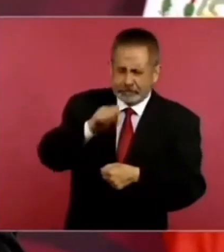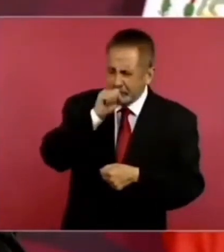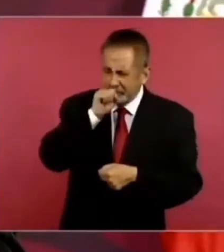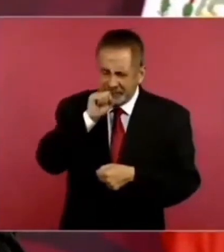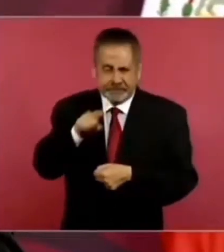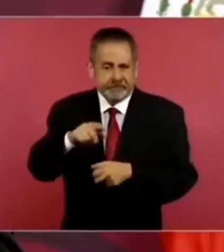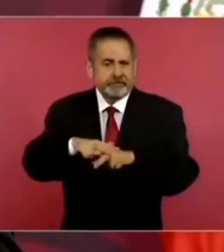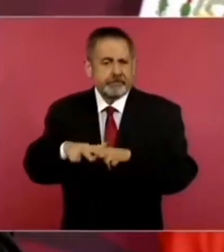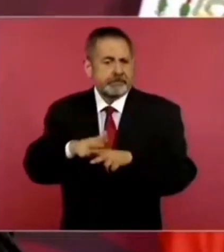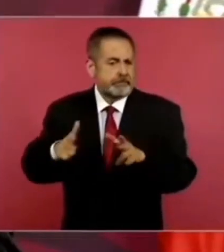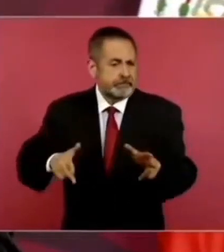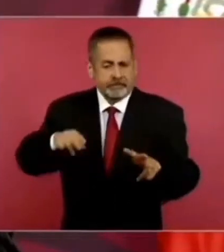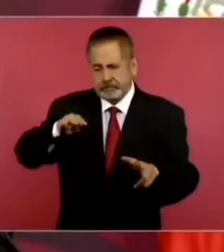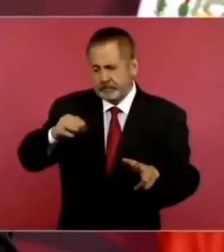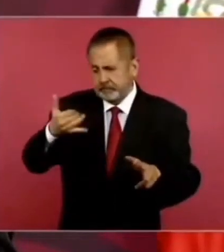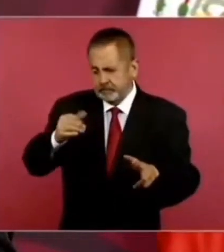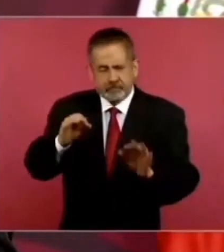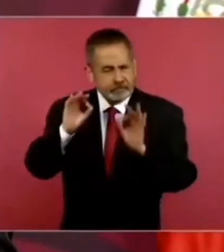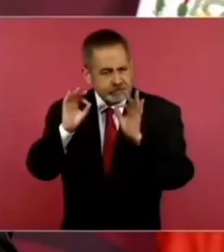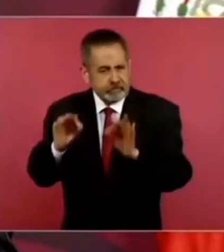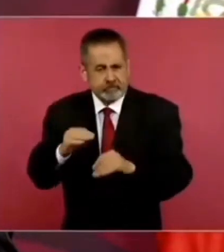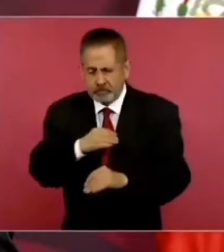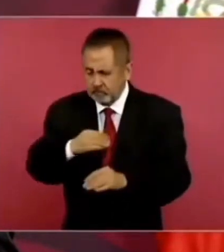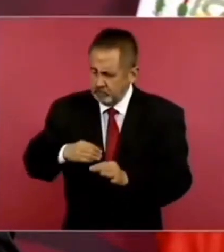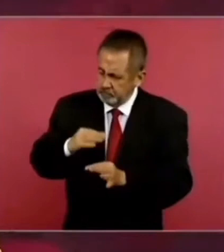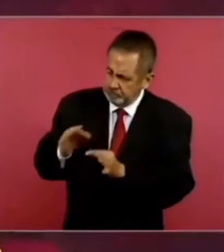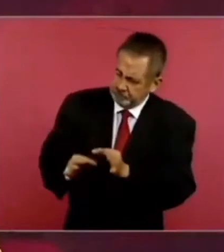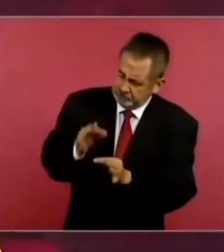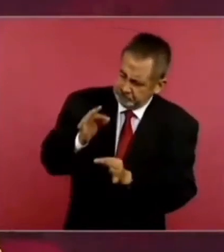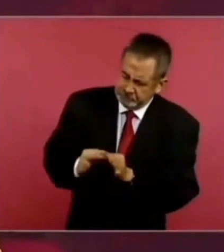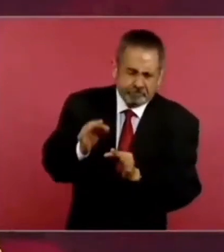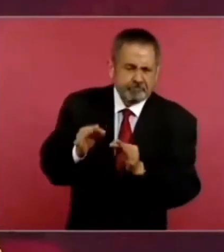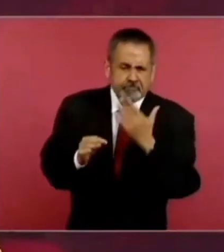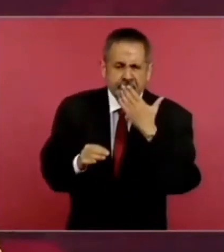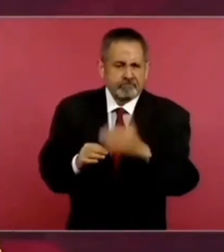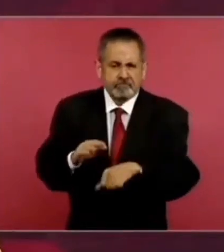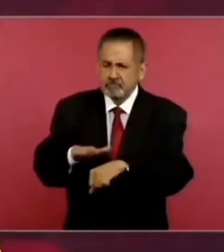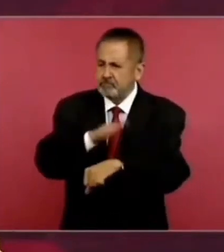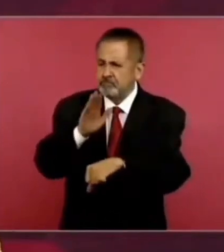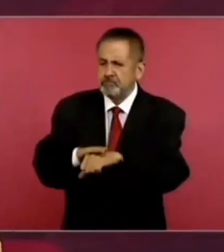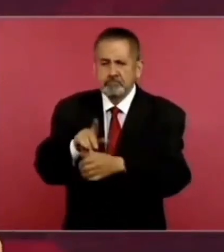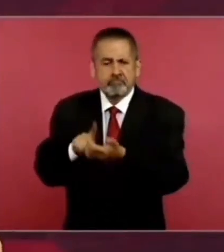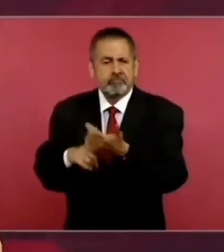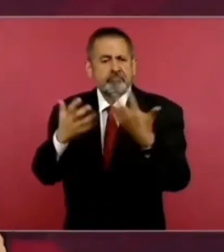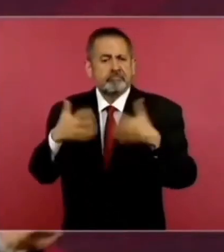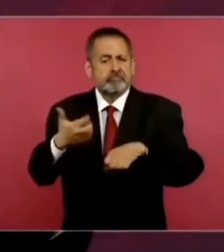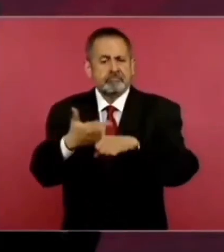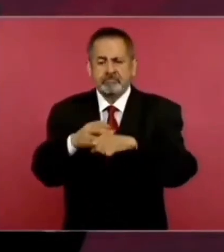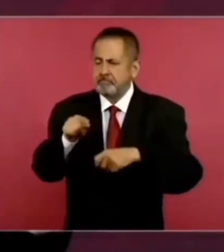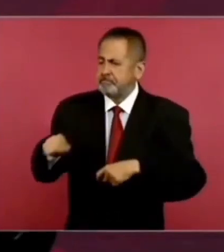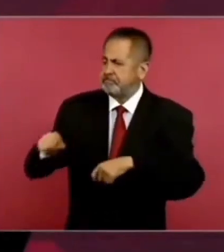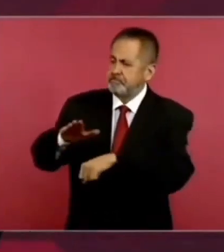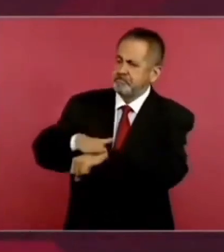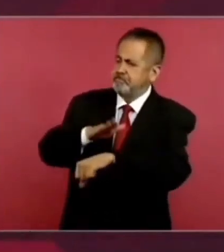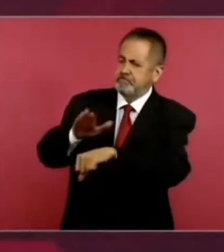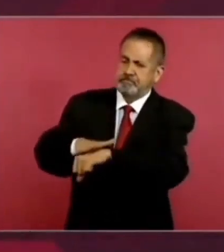el Tren Maya, están cumpliendo. Todas están cumpliendo. Bueno,